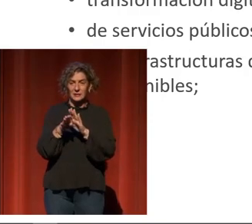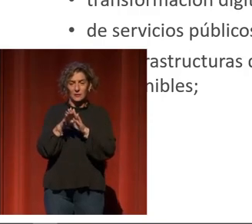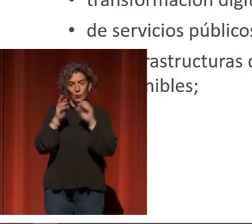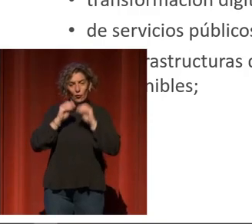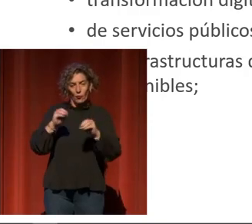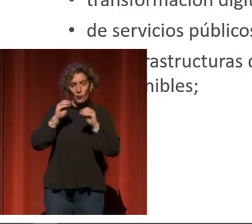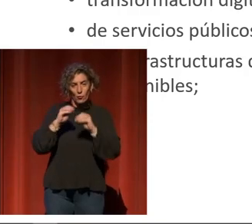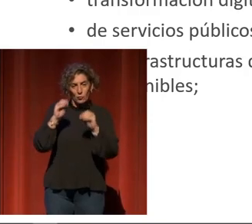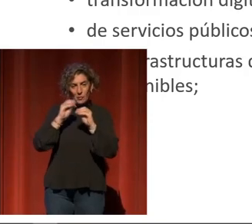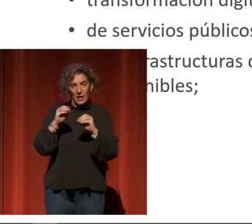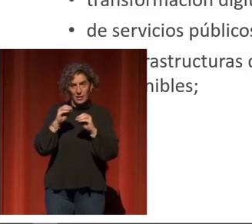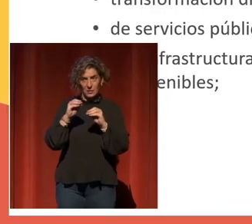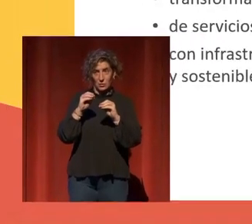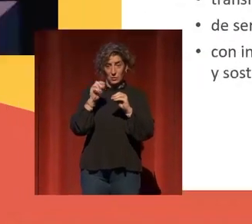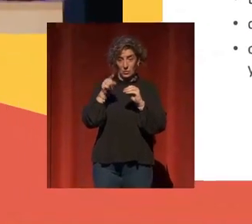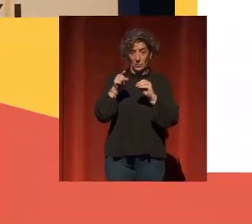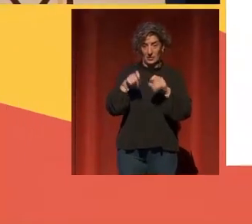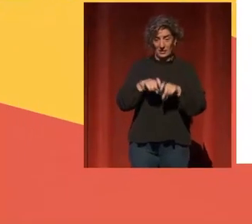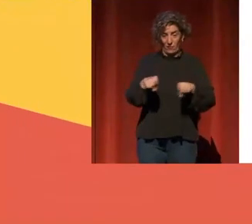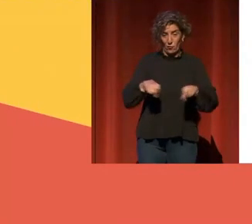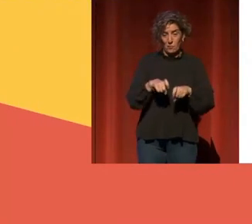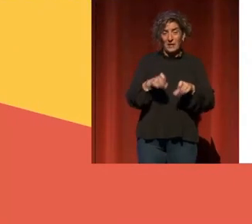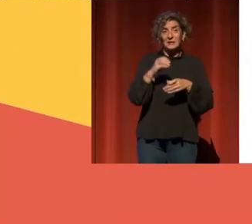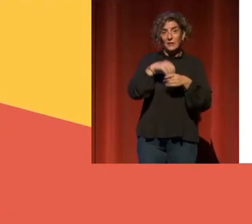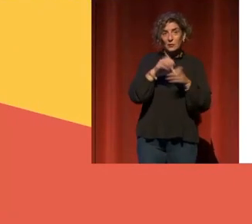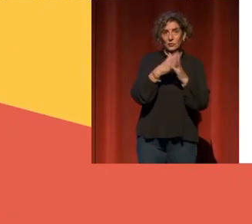biblioteca, en Elche,